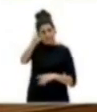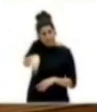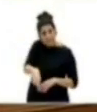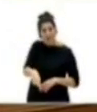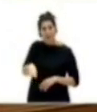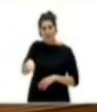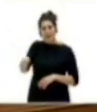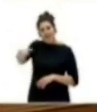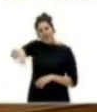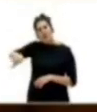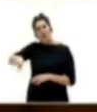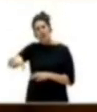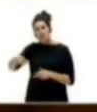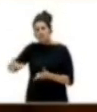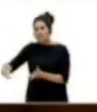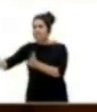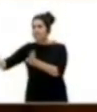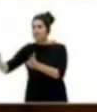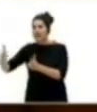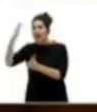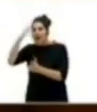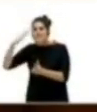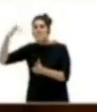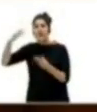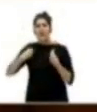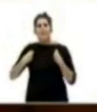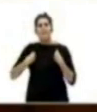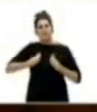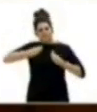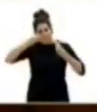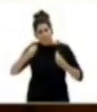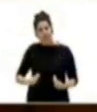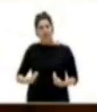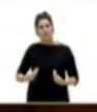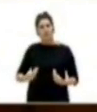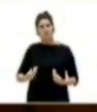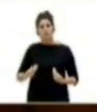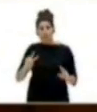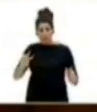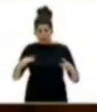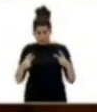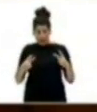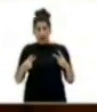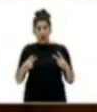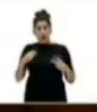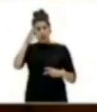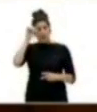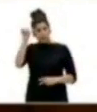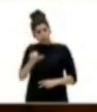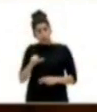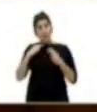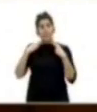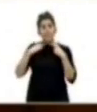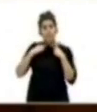permitan, por fin, soñar con una vida digna. Cuando nos miren y nos escuchen a los diputados y